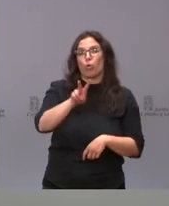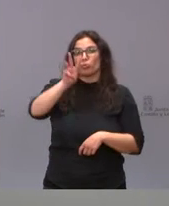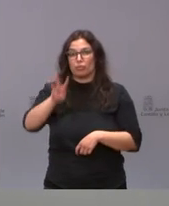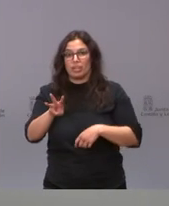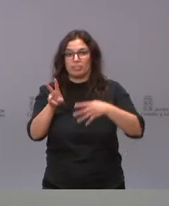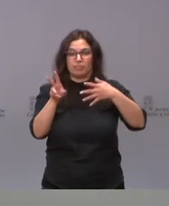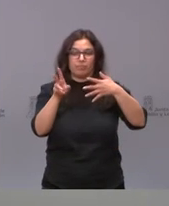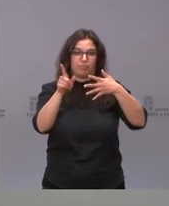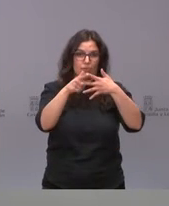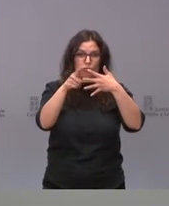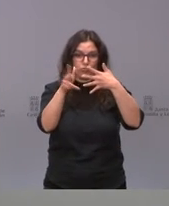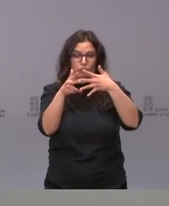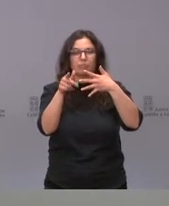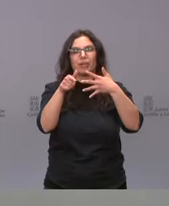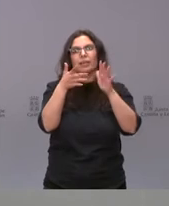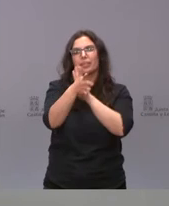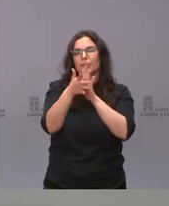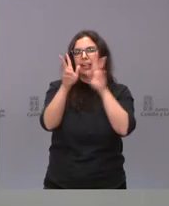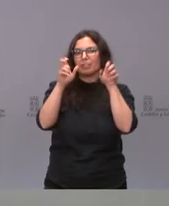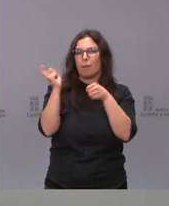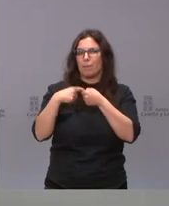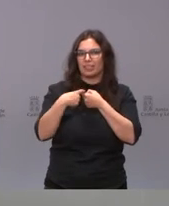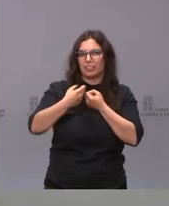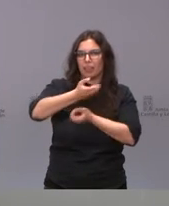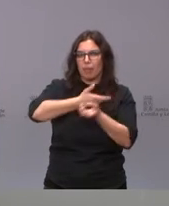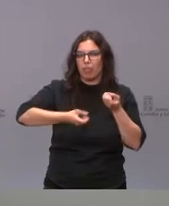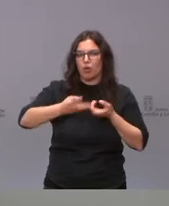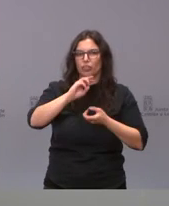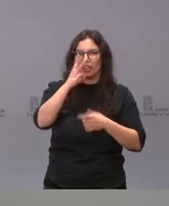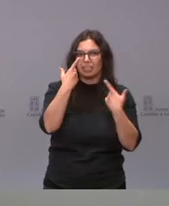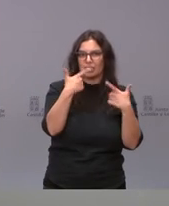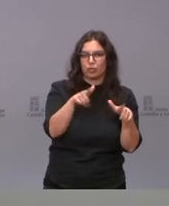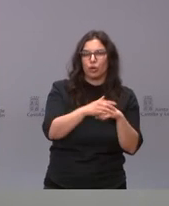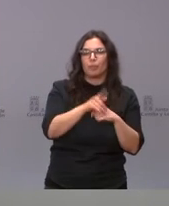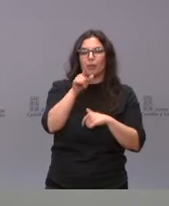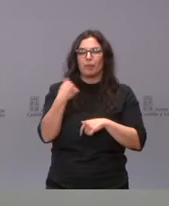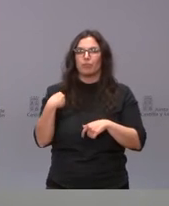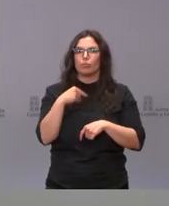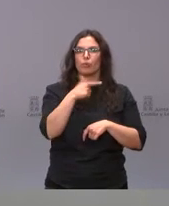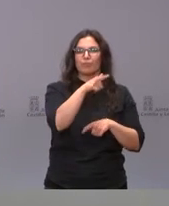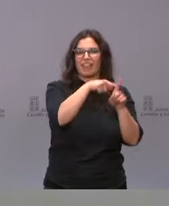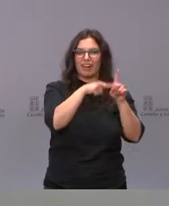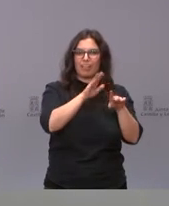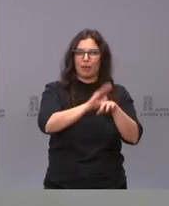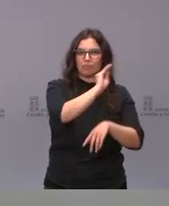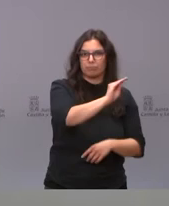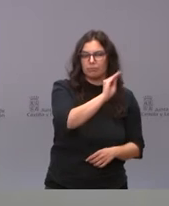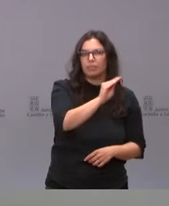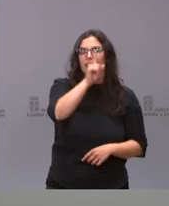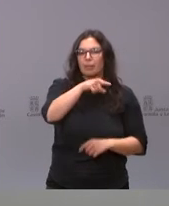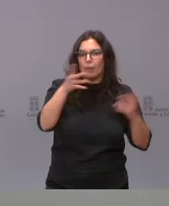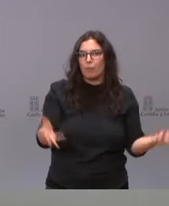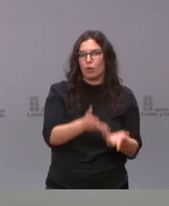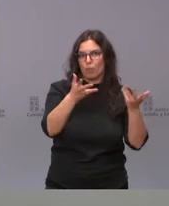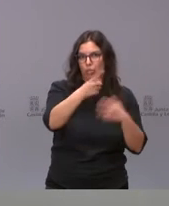se habla de la participación del tercer sector, de la interlocución y de la promoción del mismo.